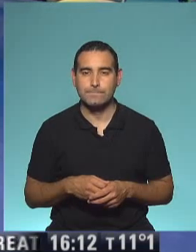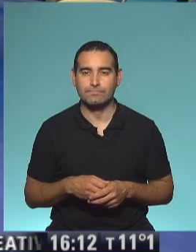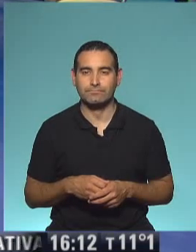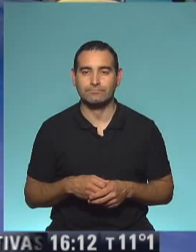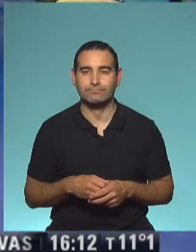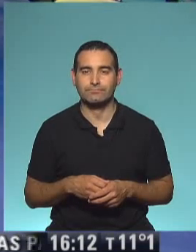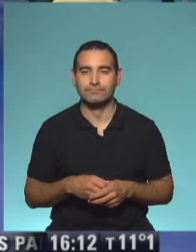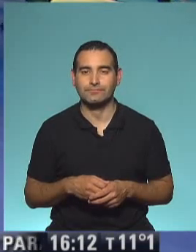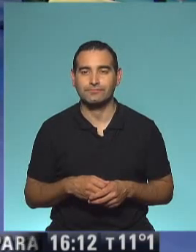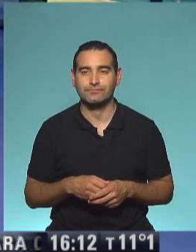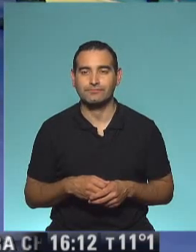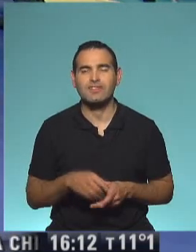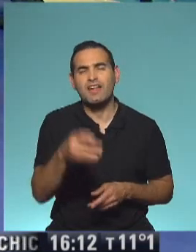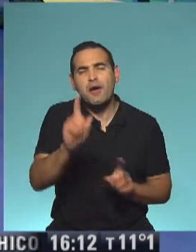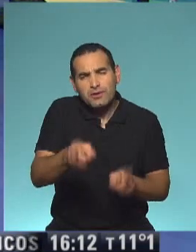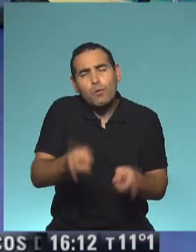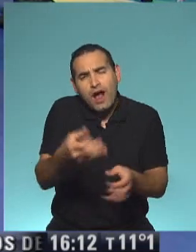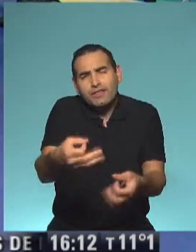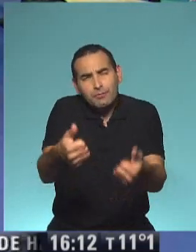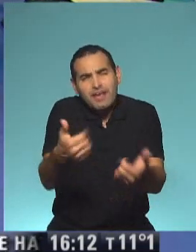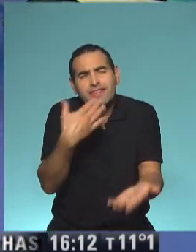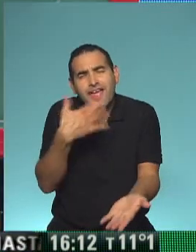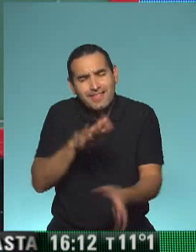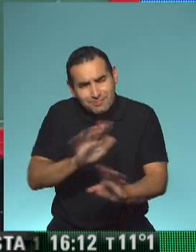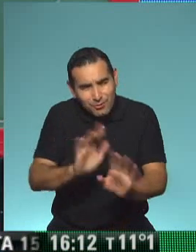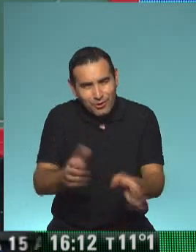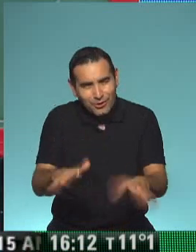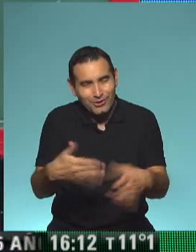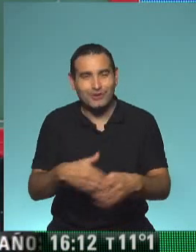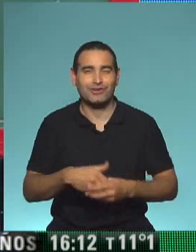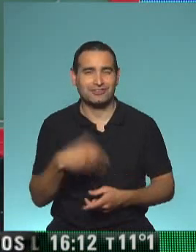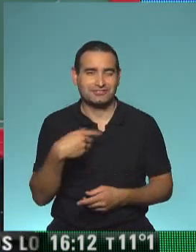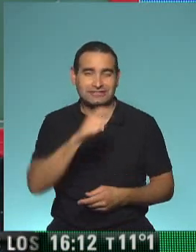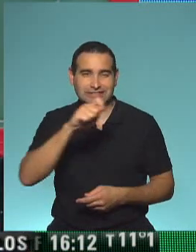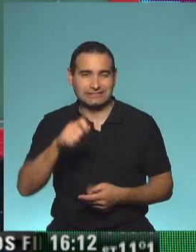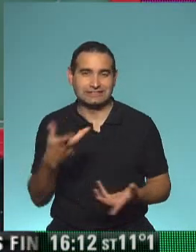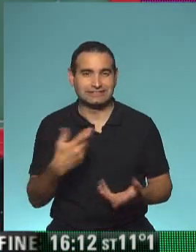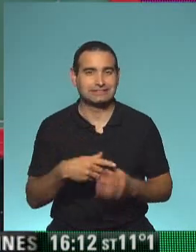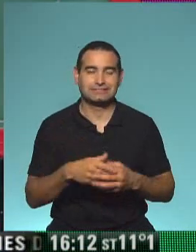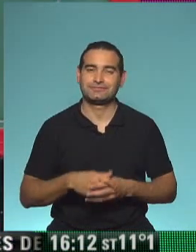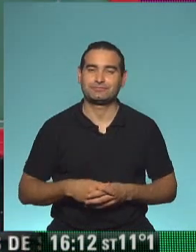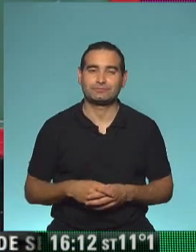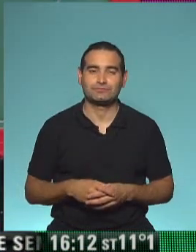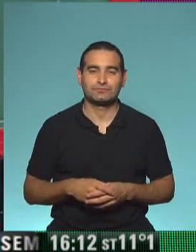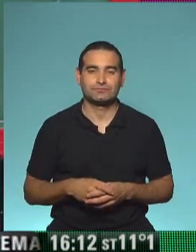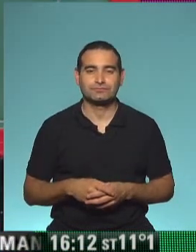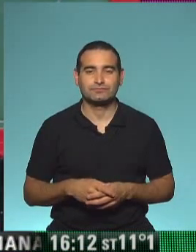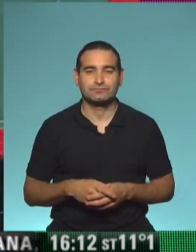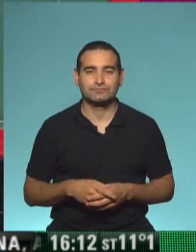Ah, está bien. Se entendió igual, señor. Es vamos hablando, escribiendo todo el mismo tiempo. Hay que estar atentando. Redondear